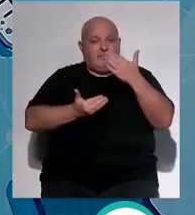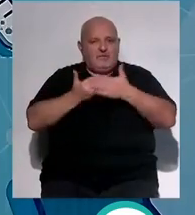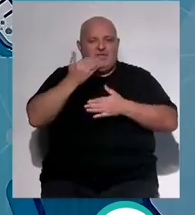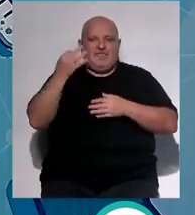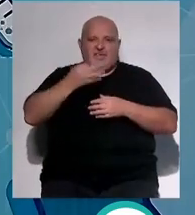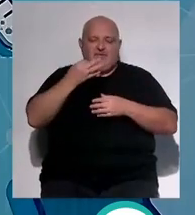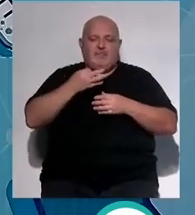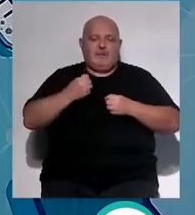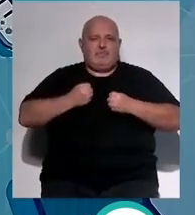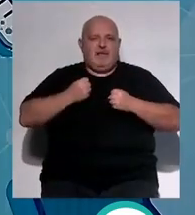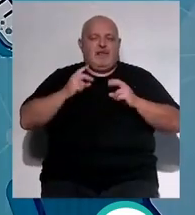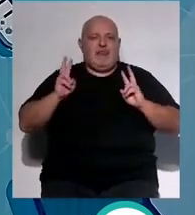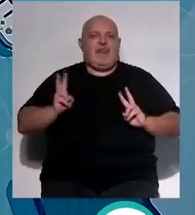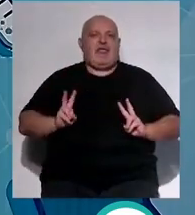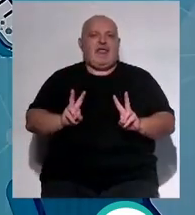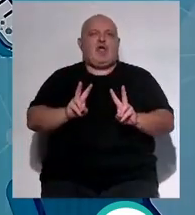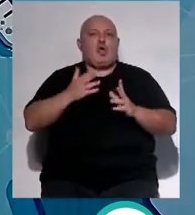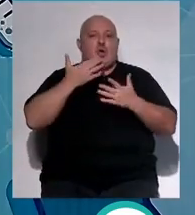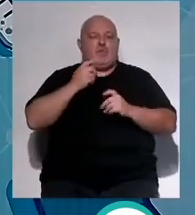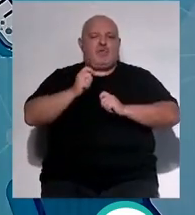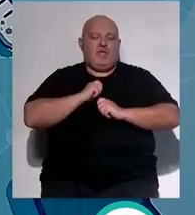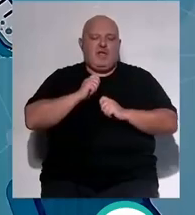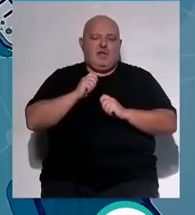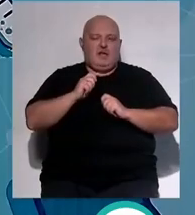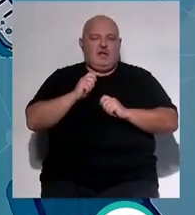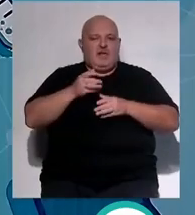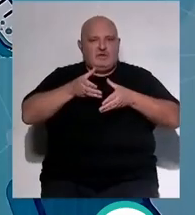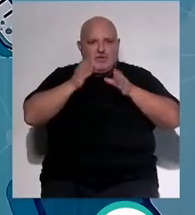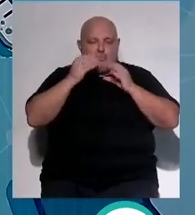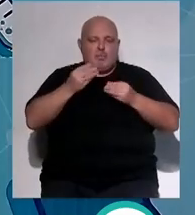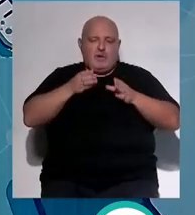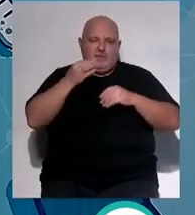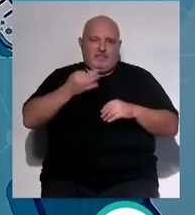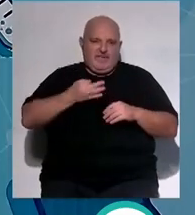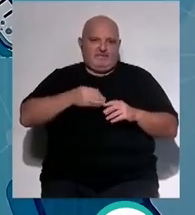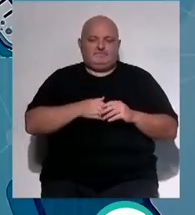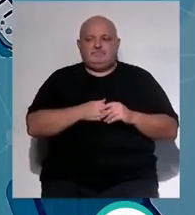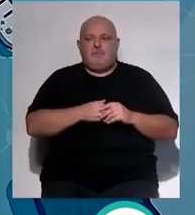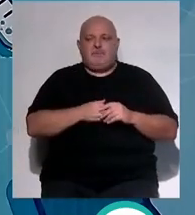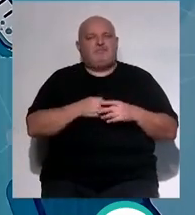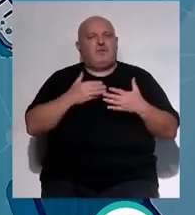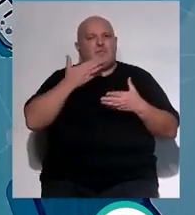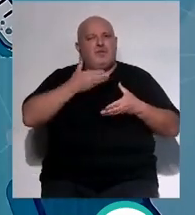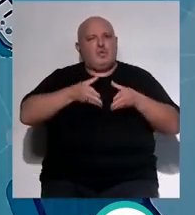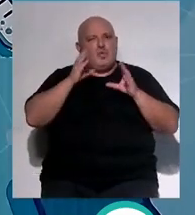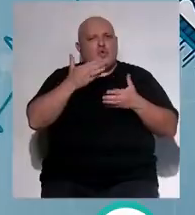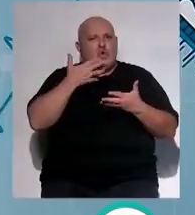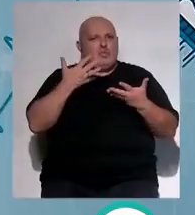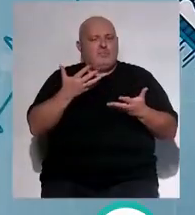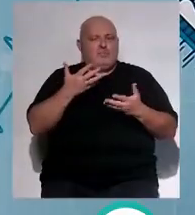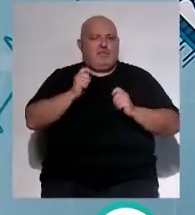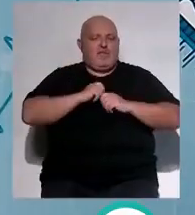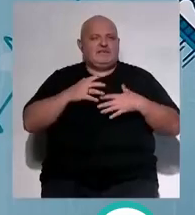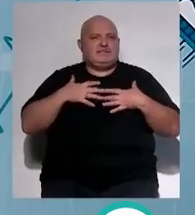te hace falta energía para empezar el día y que tienes que echarle gasolina al cuerpo y tiene que ser con un buen desayuno ¿cómo debe ser ese desayuno para